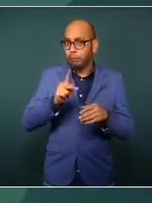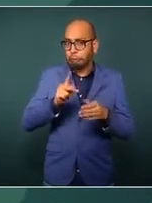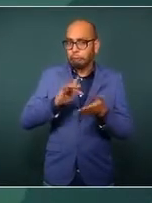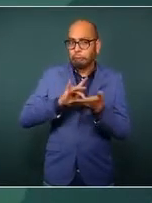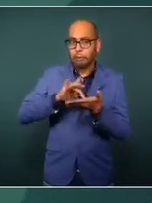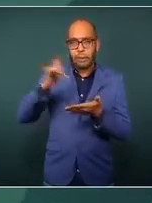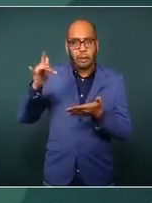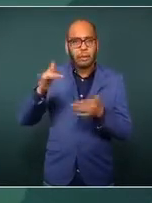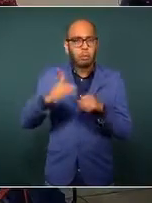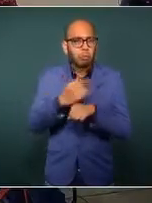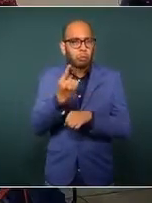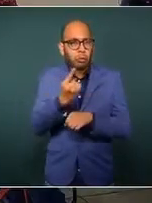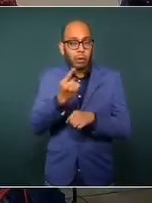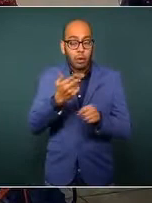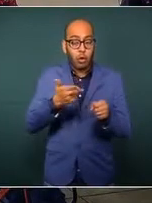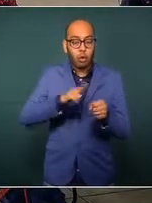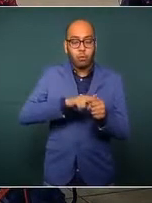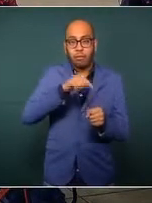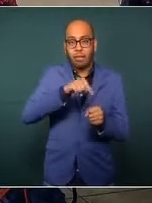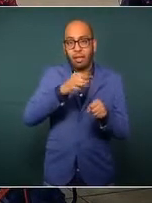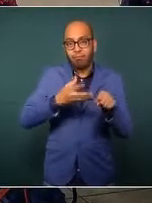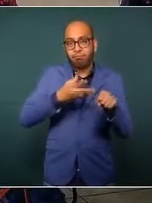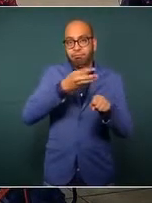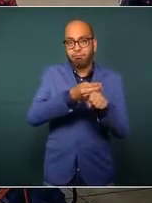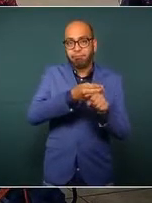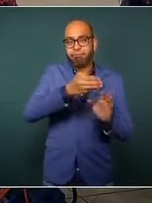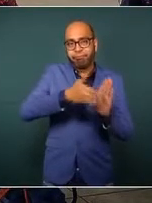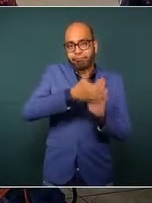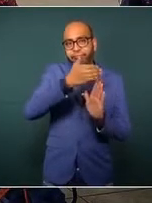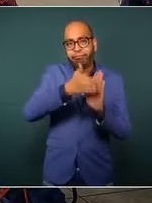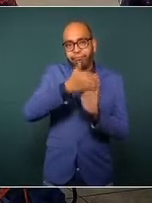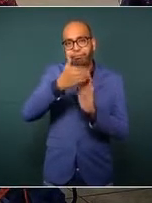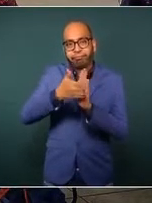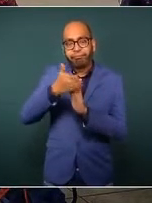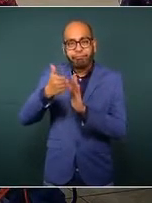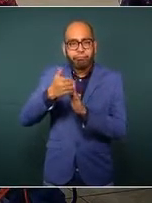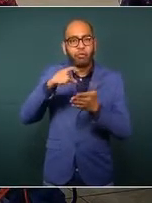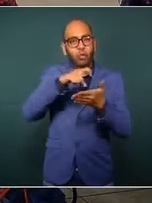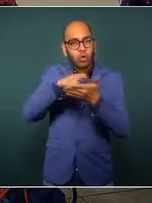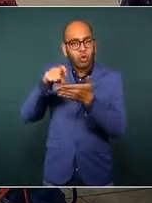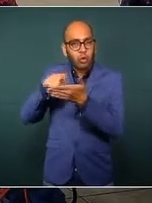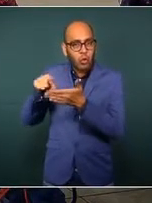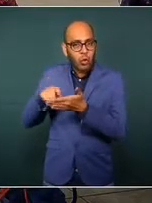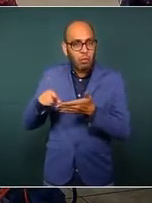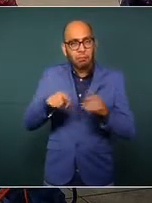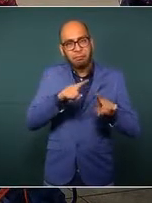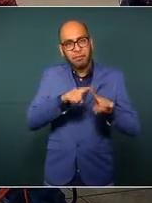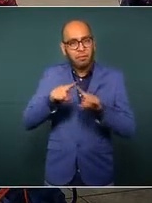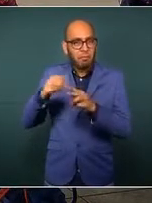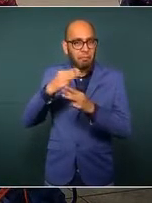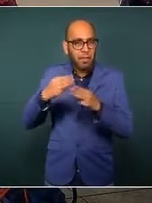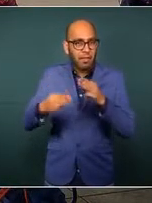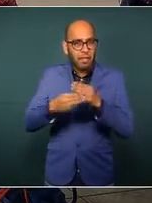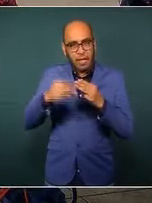hospitalario y de equipamiento de los centros de salud y los hospitales.